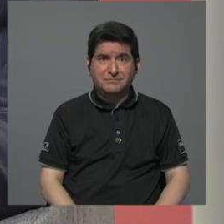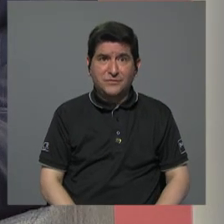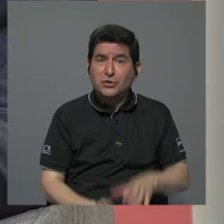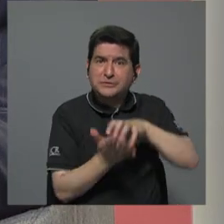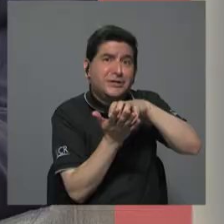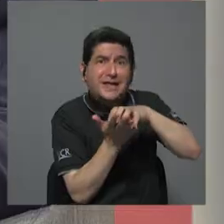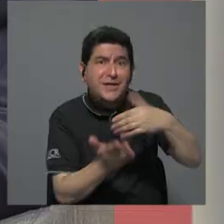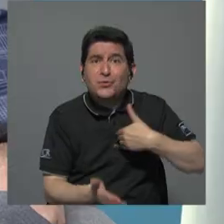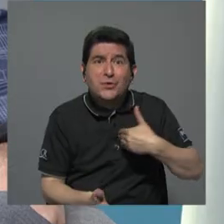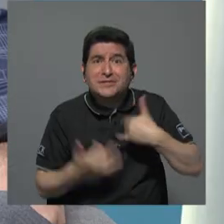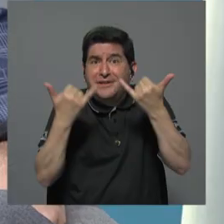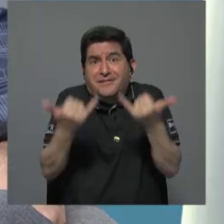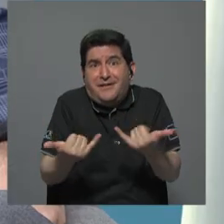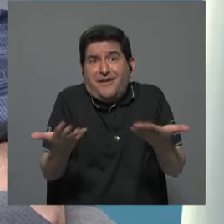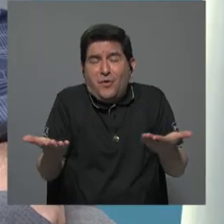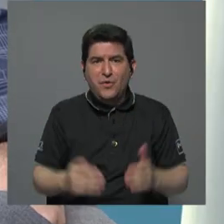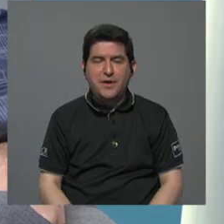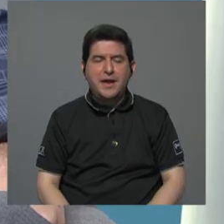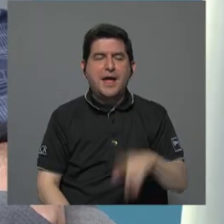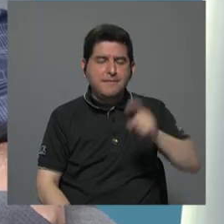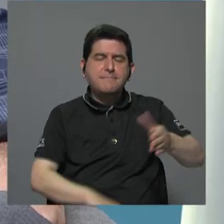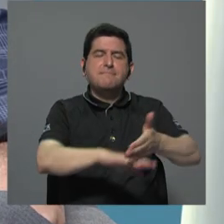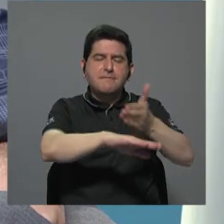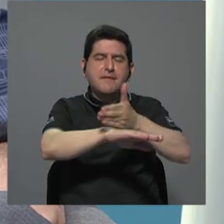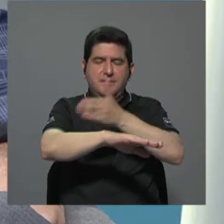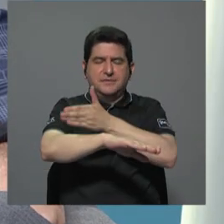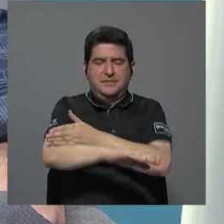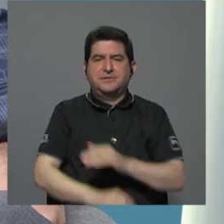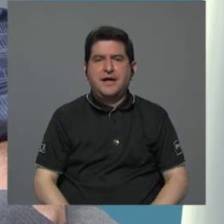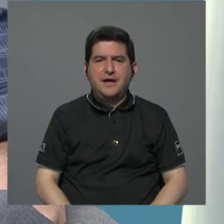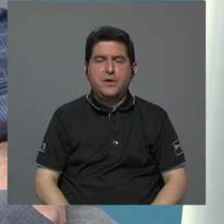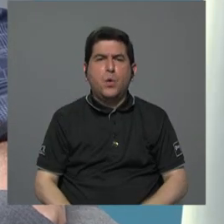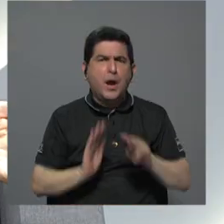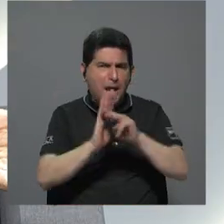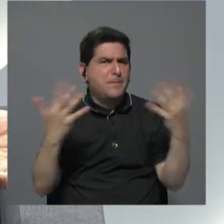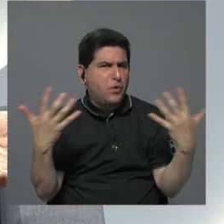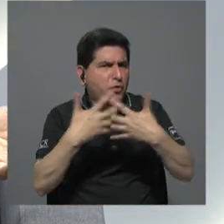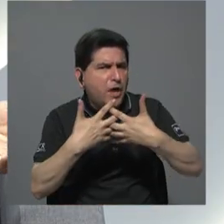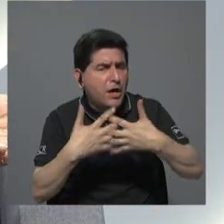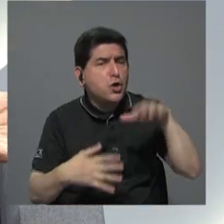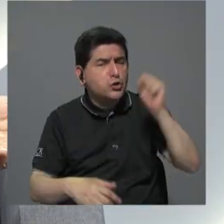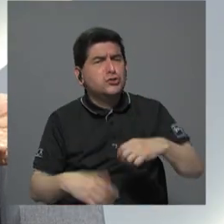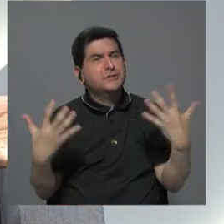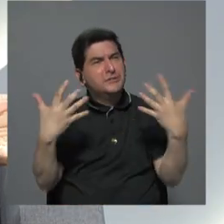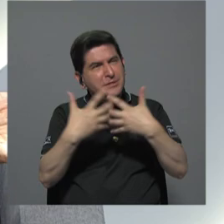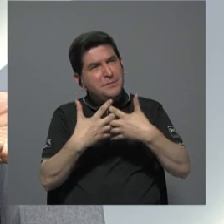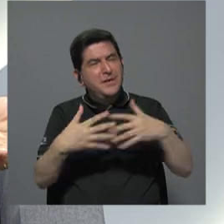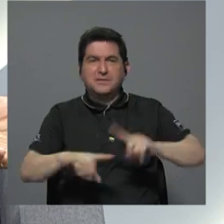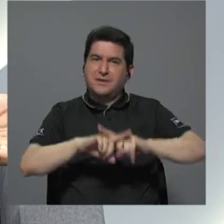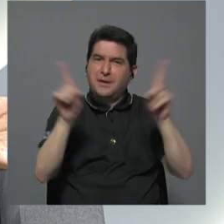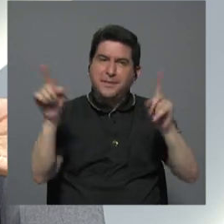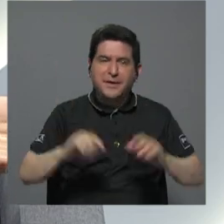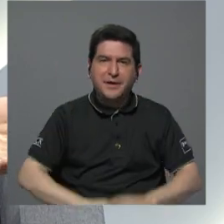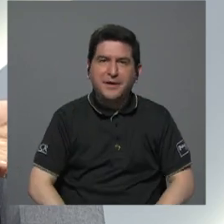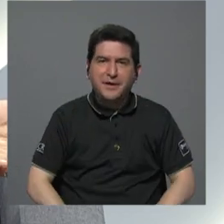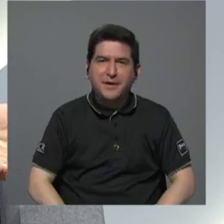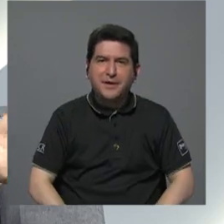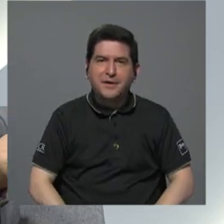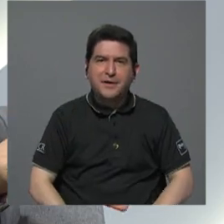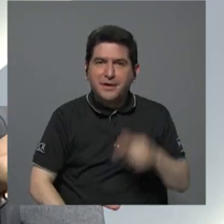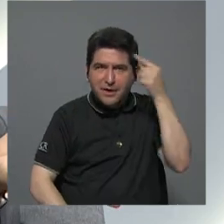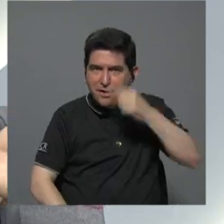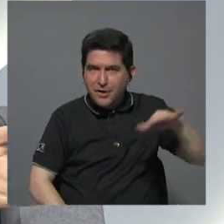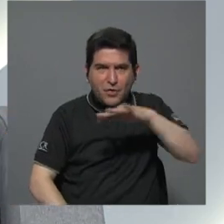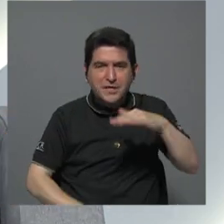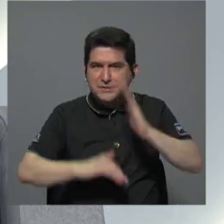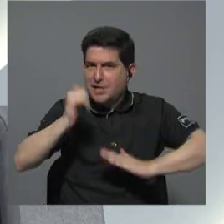cuestionamiento que se está dando a esto el modelo ha sido híbrido precisamente pues si ha sido híbrido pero es decir el estado prácticamente no